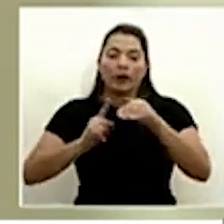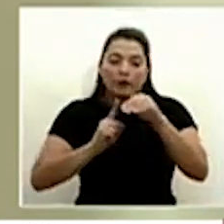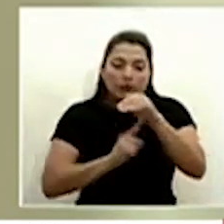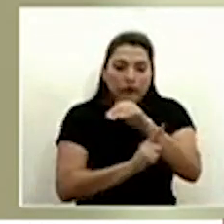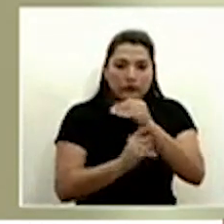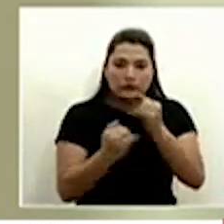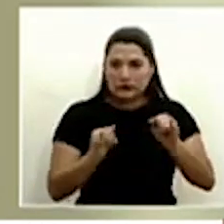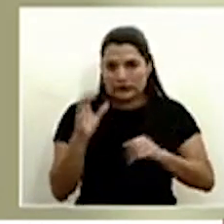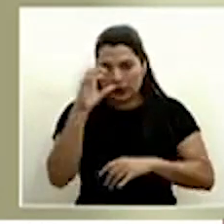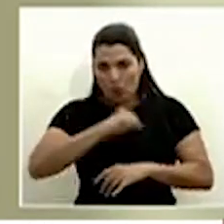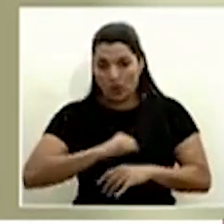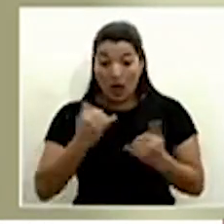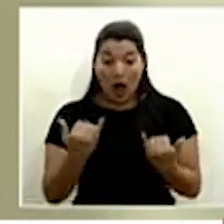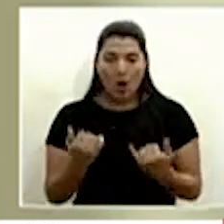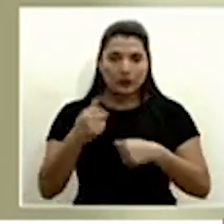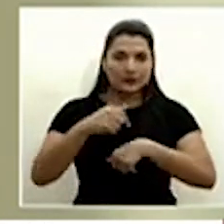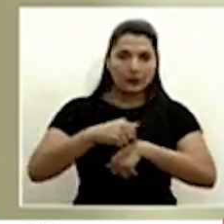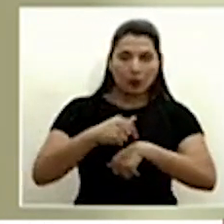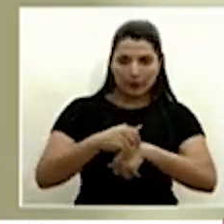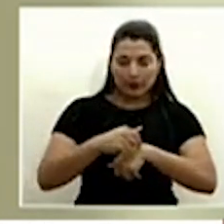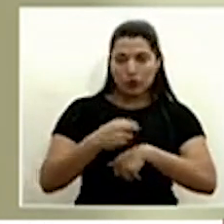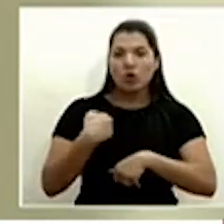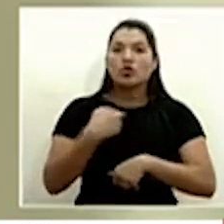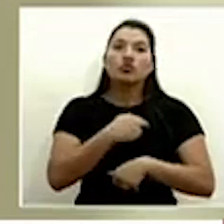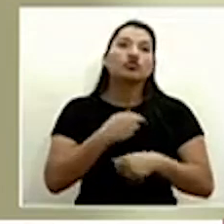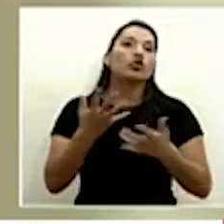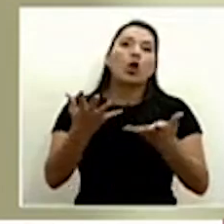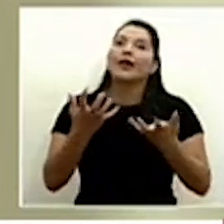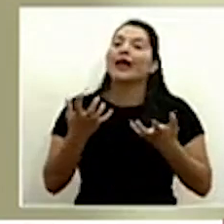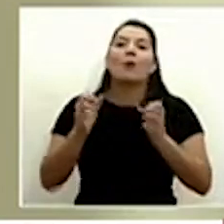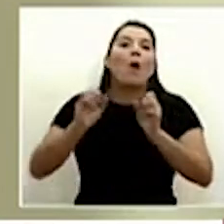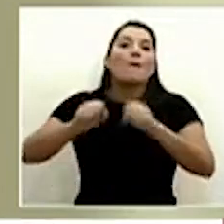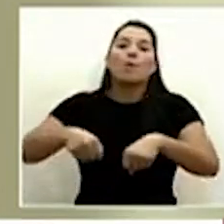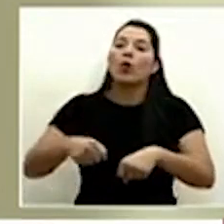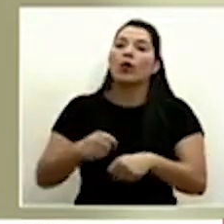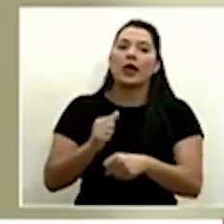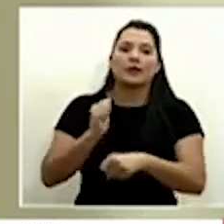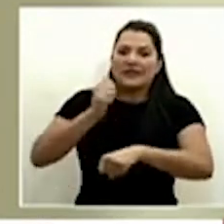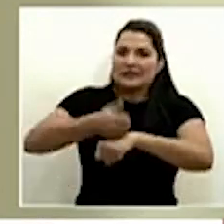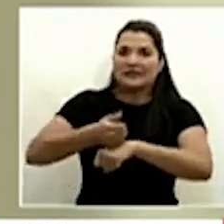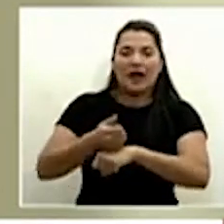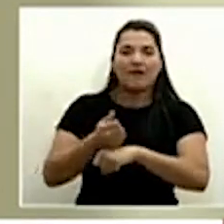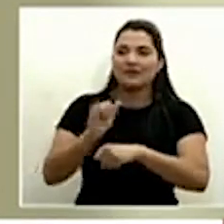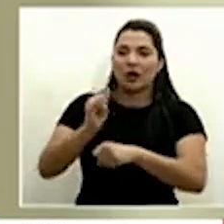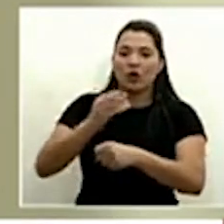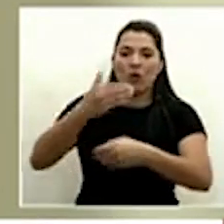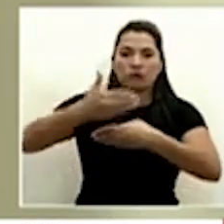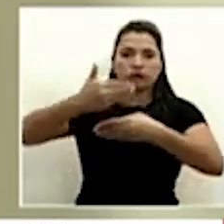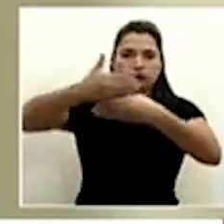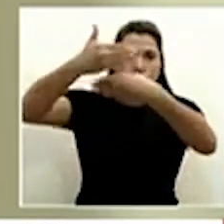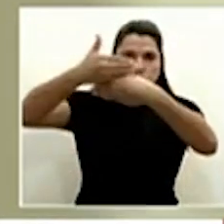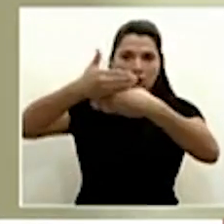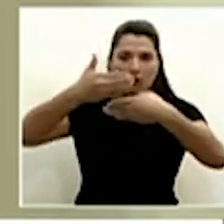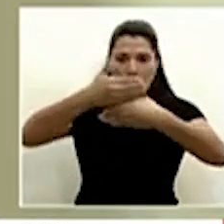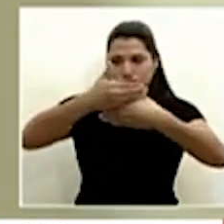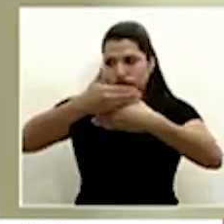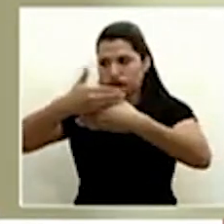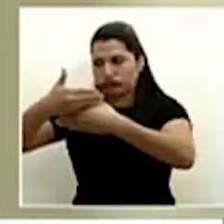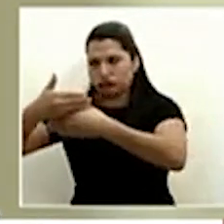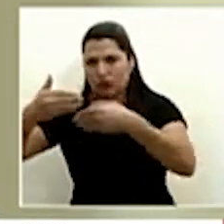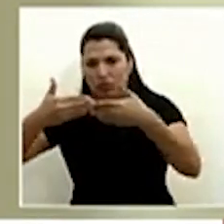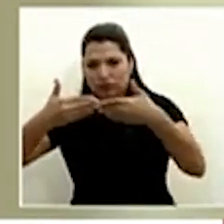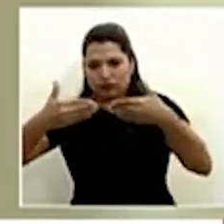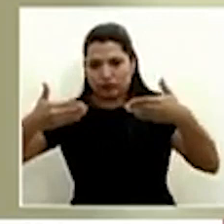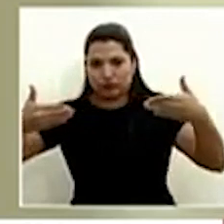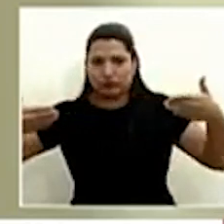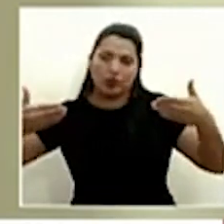este momento y en estas circunstancias pues quisiéramos tener una barrera de contención sólida, física, como un muro, pero bueno, no la tenemos y repito, en